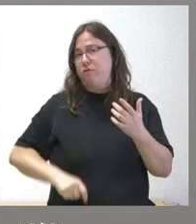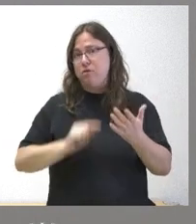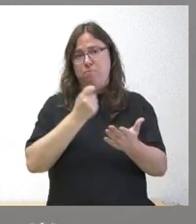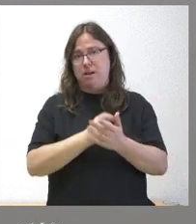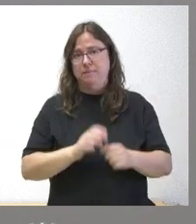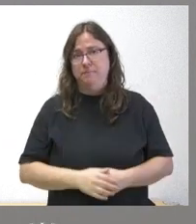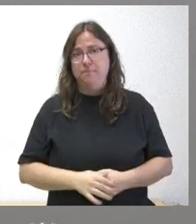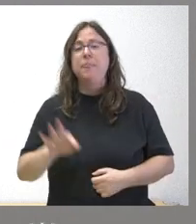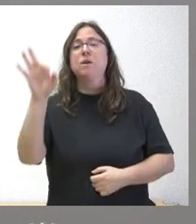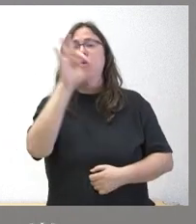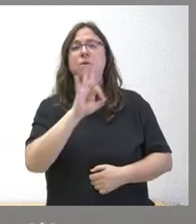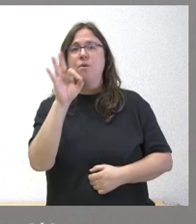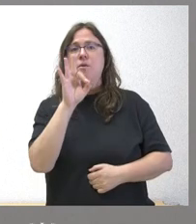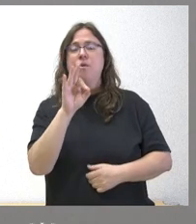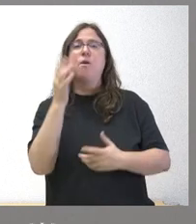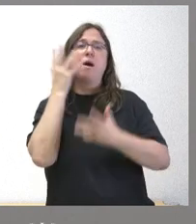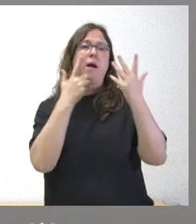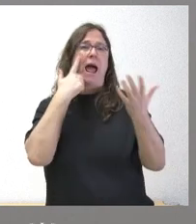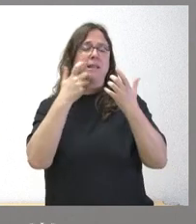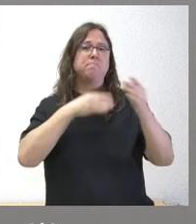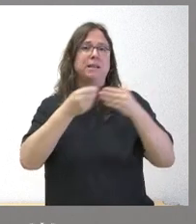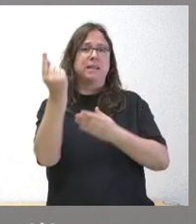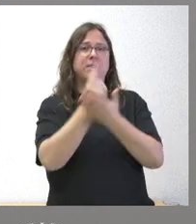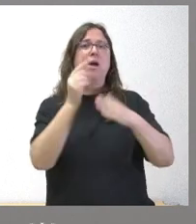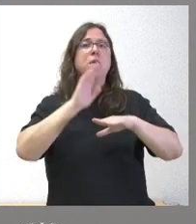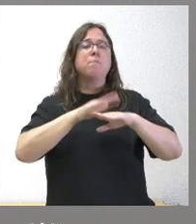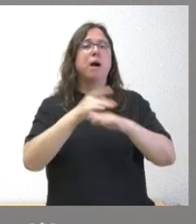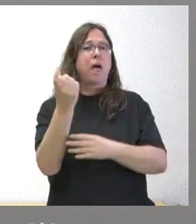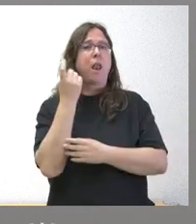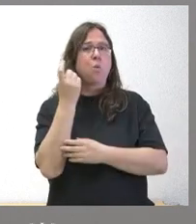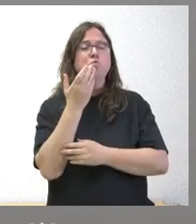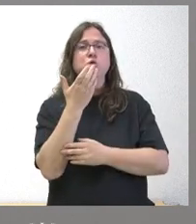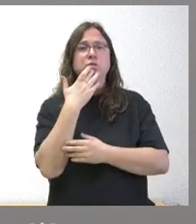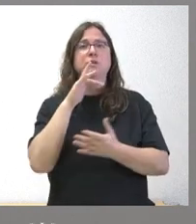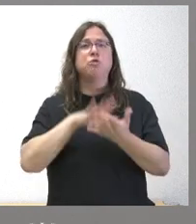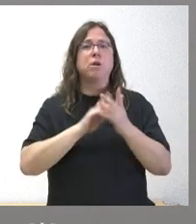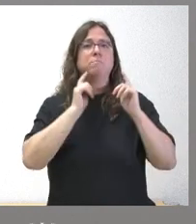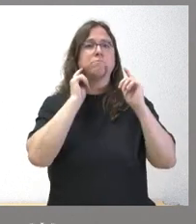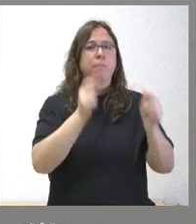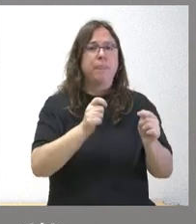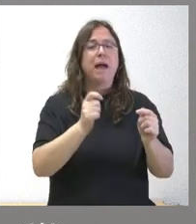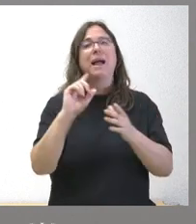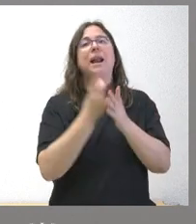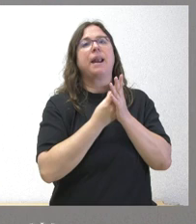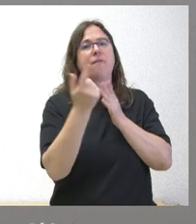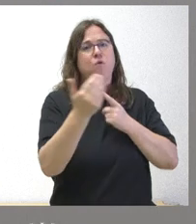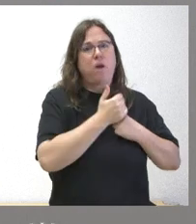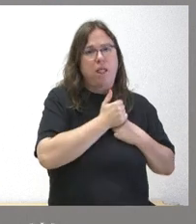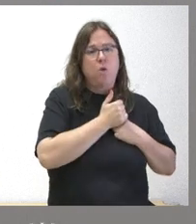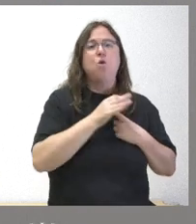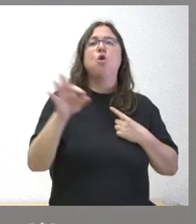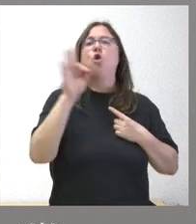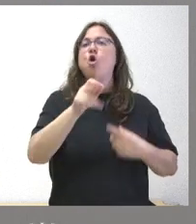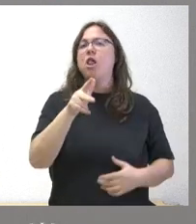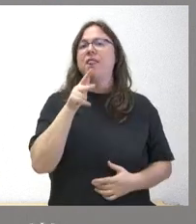o en el ámbito de las artes plásticas y diseño para aquel alumnado que tenga reconocida la condición de refugiado o el